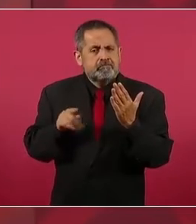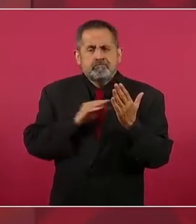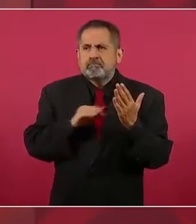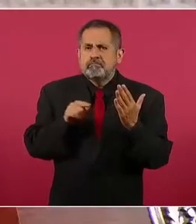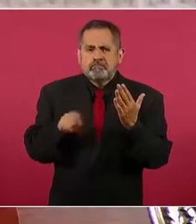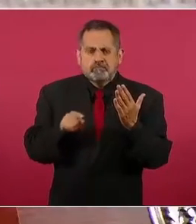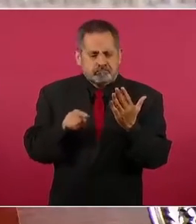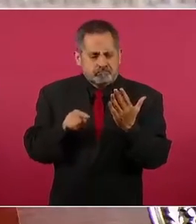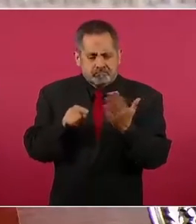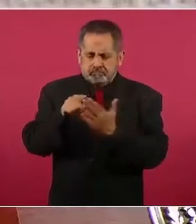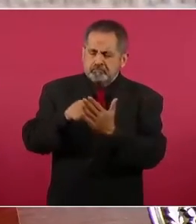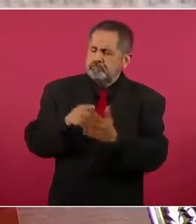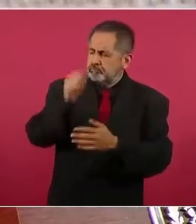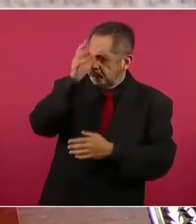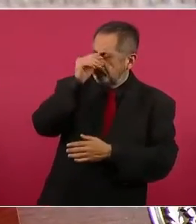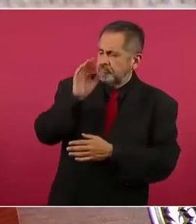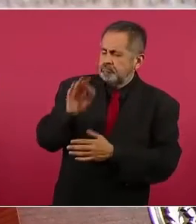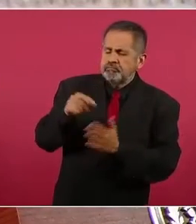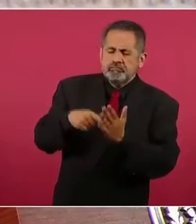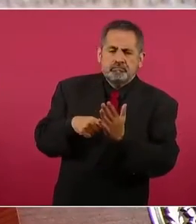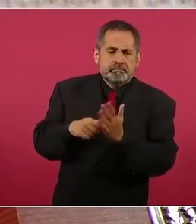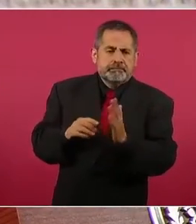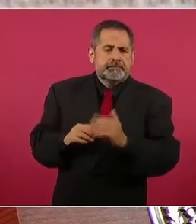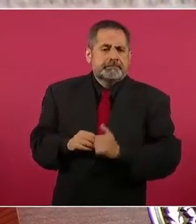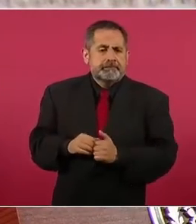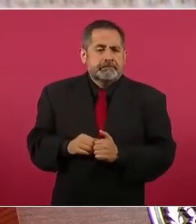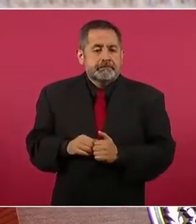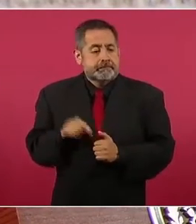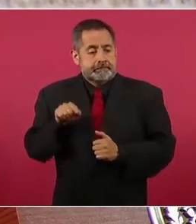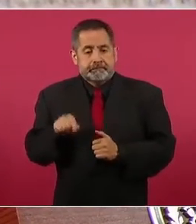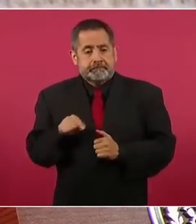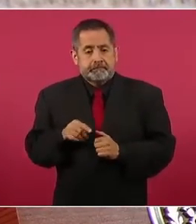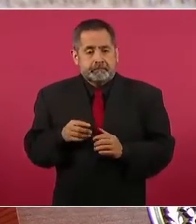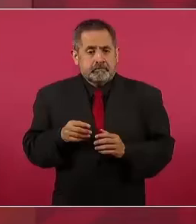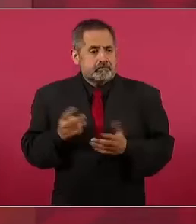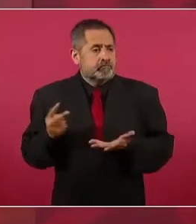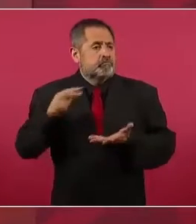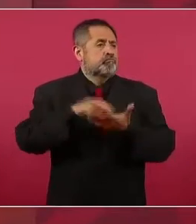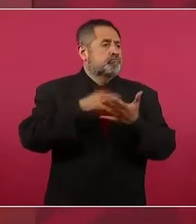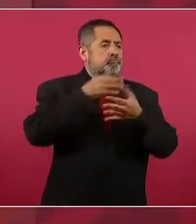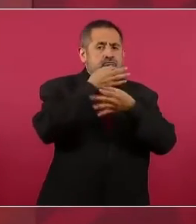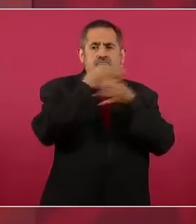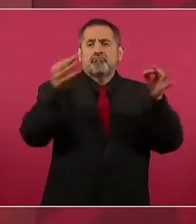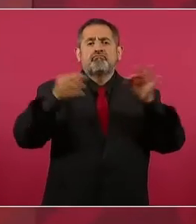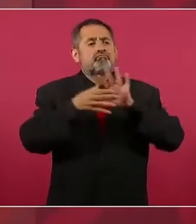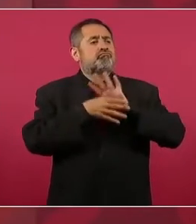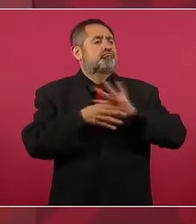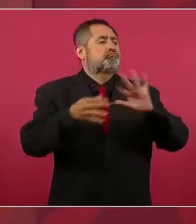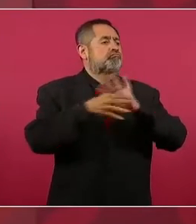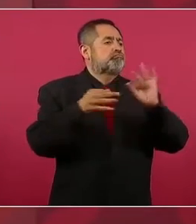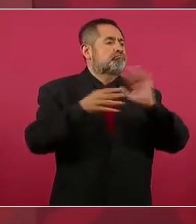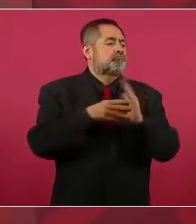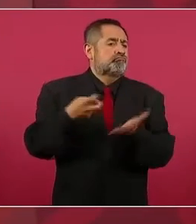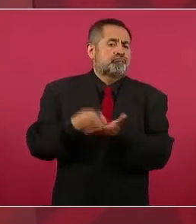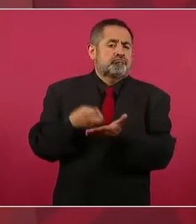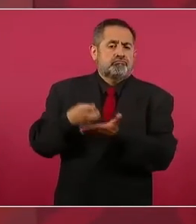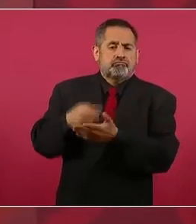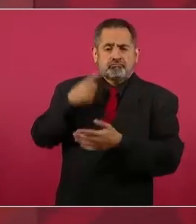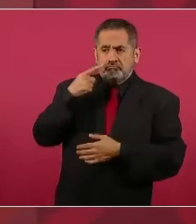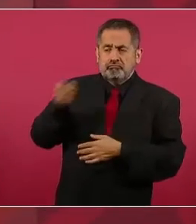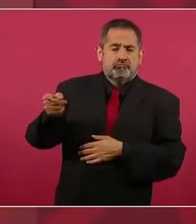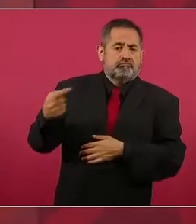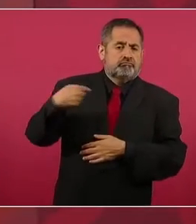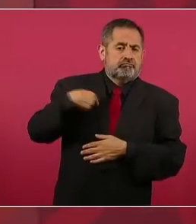de acuerdo y él salió a dar a conocer, que había